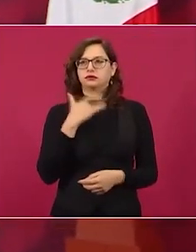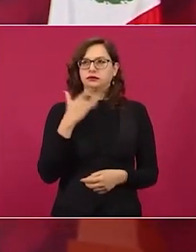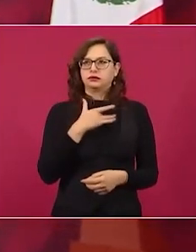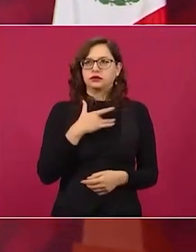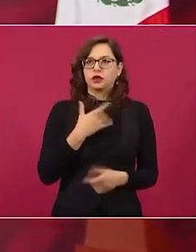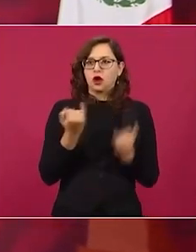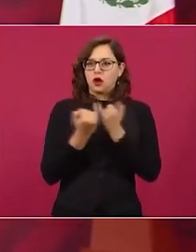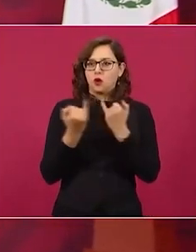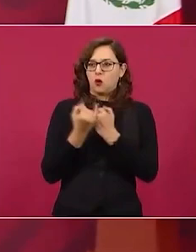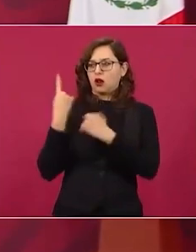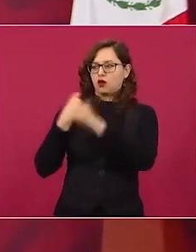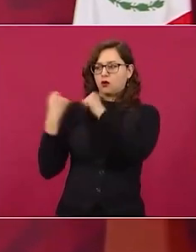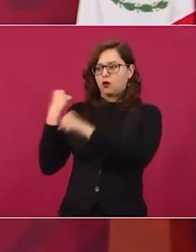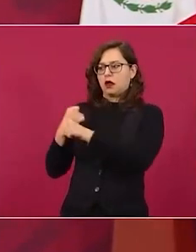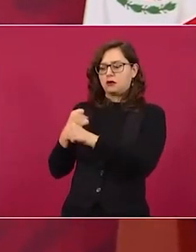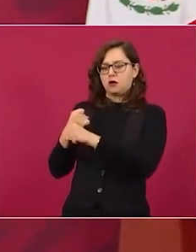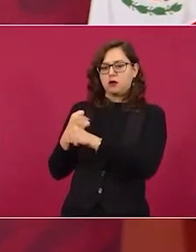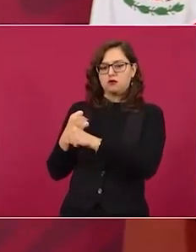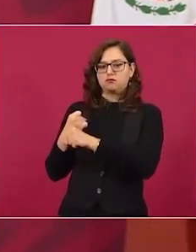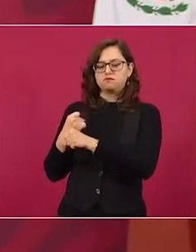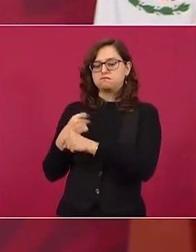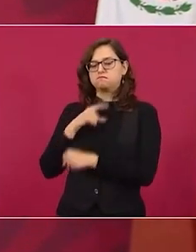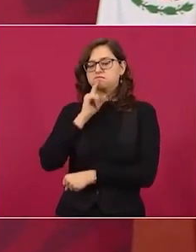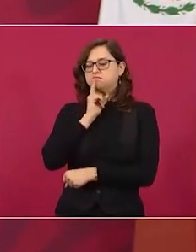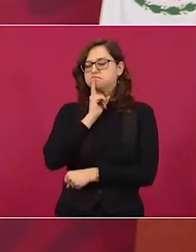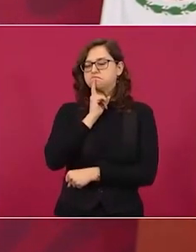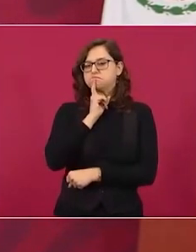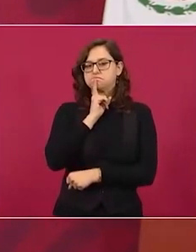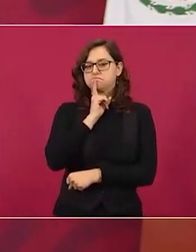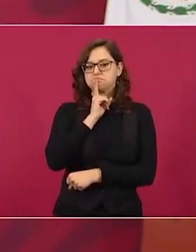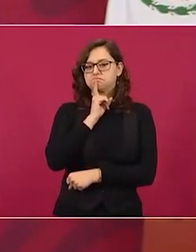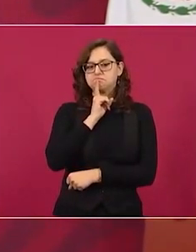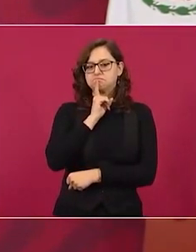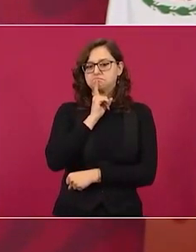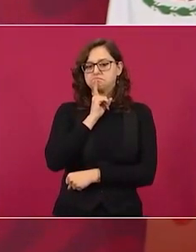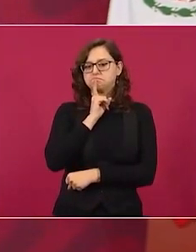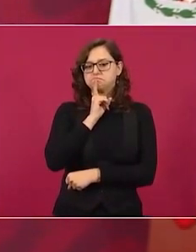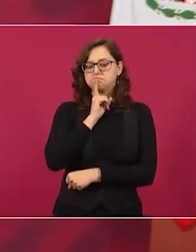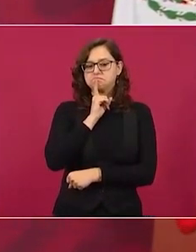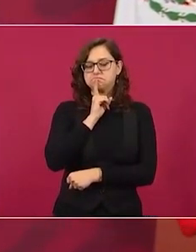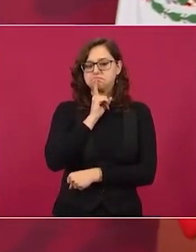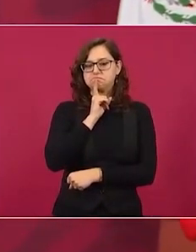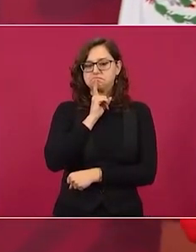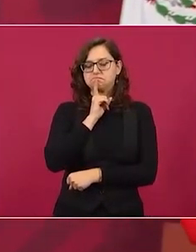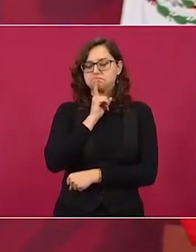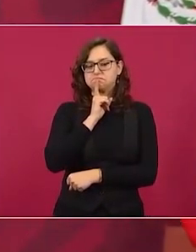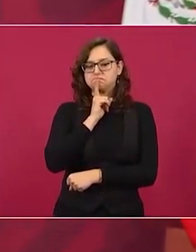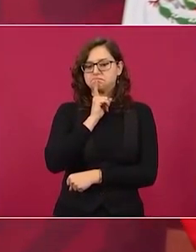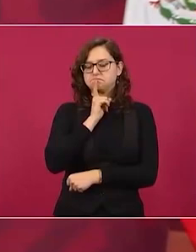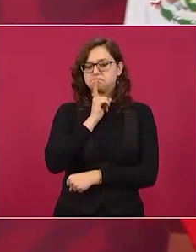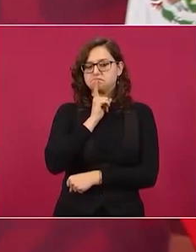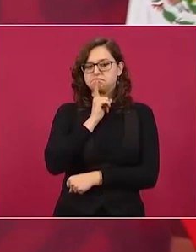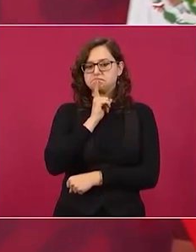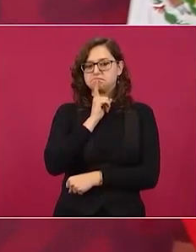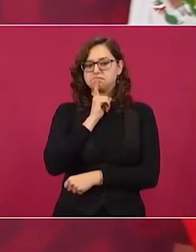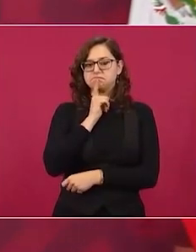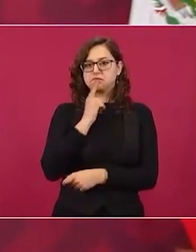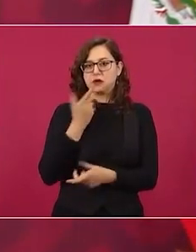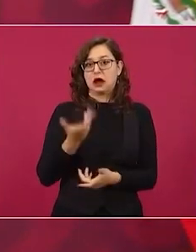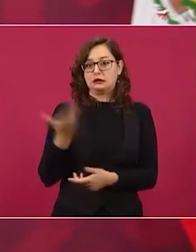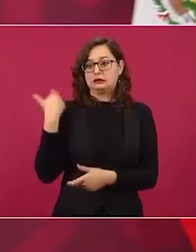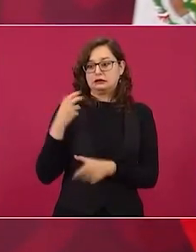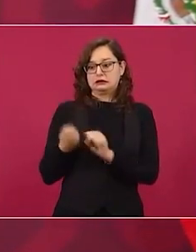situación de la variante